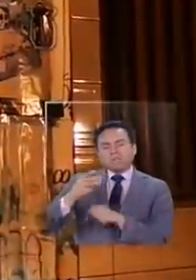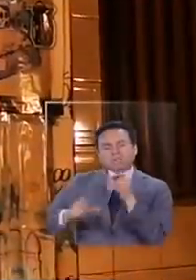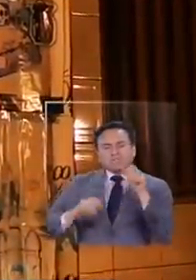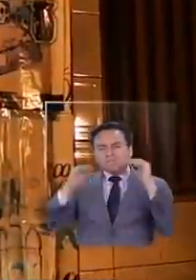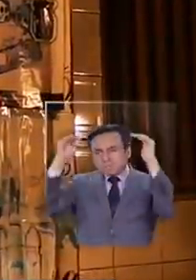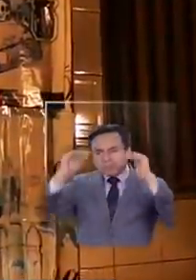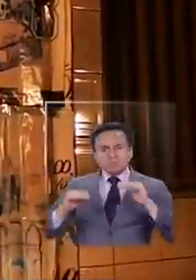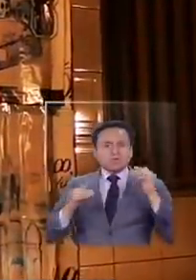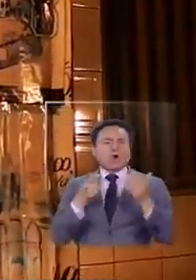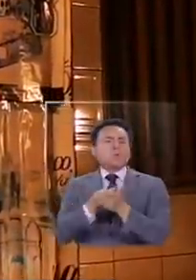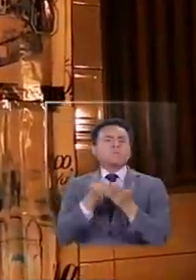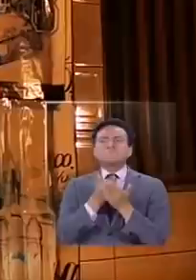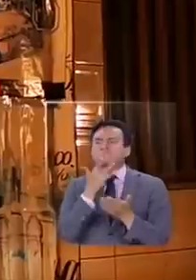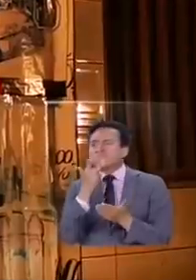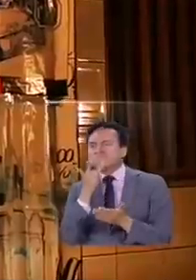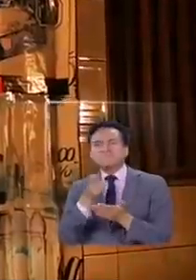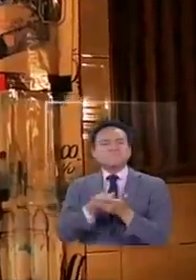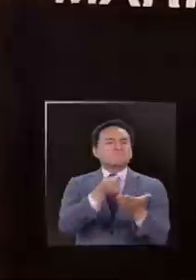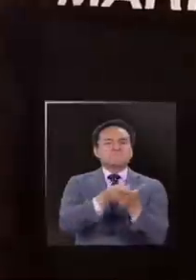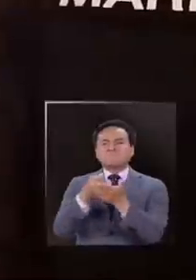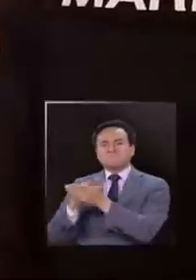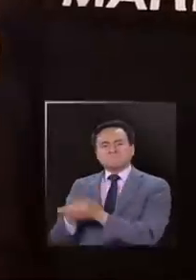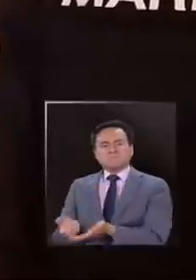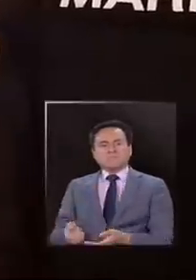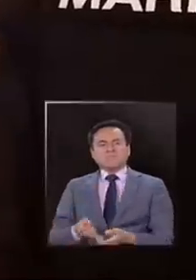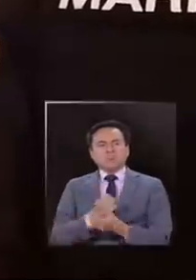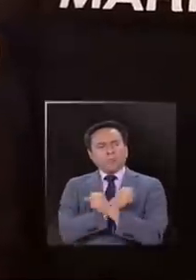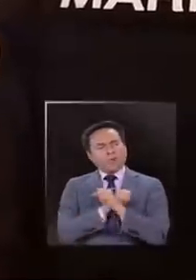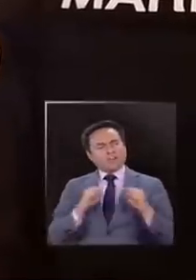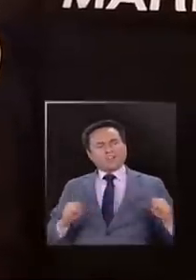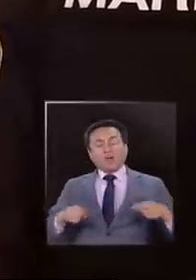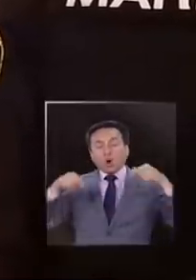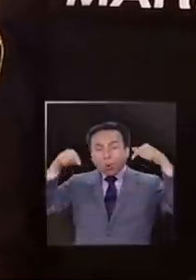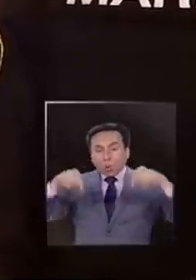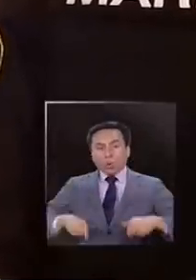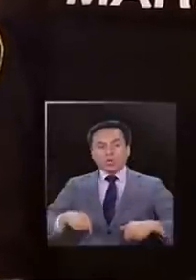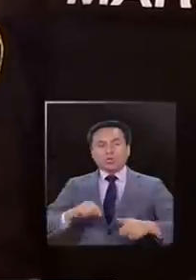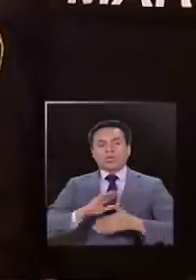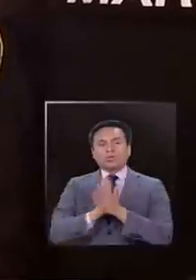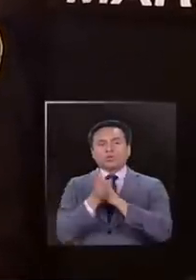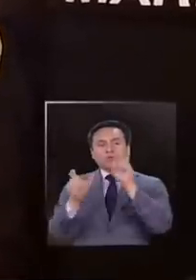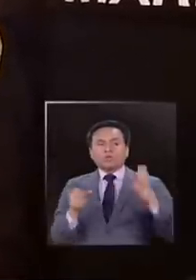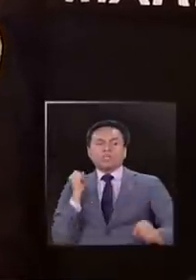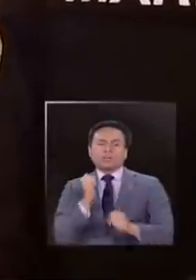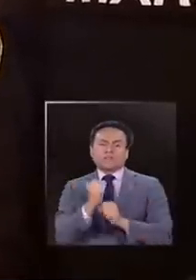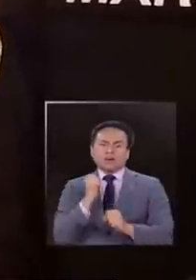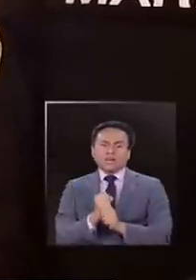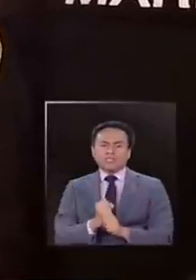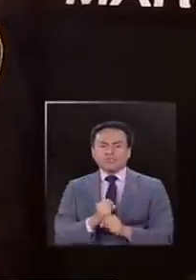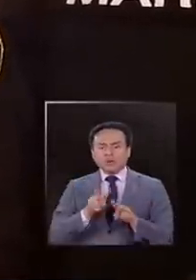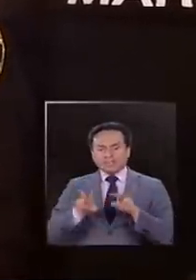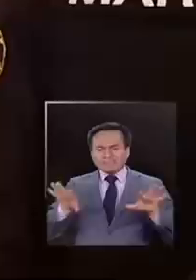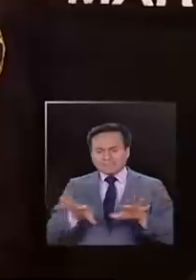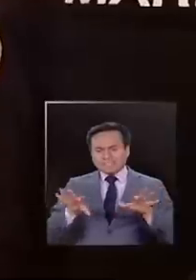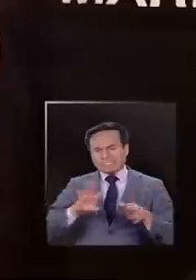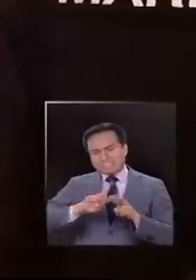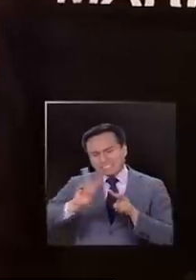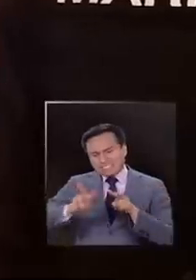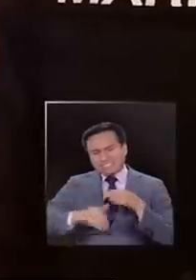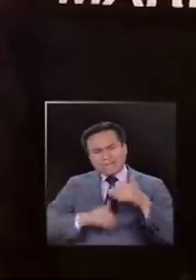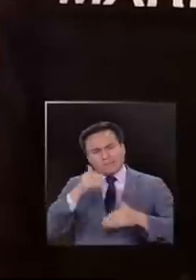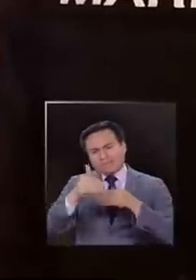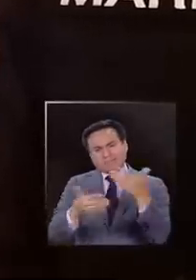comprando. Como si nada. No puede ser. Hoy día estamos entre todos trabajando para sacar esto adelante,